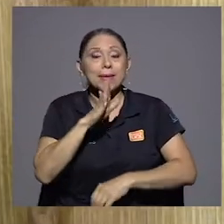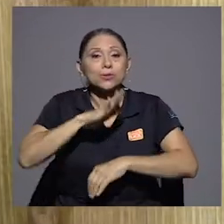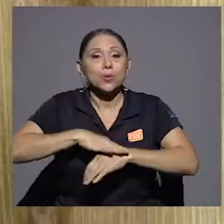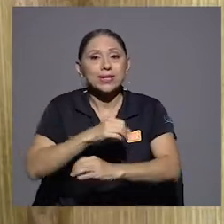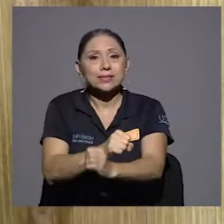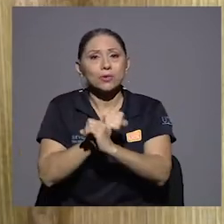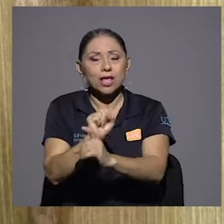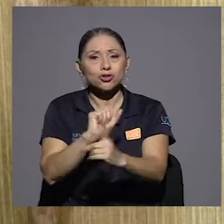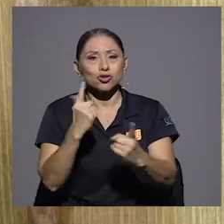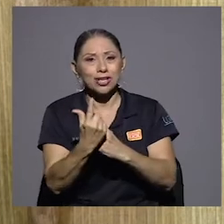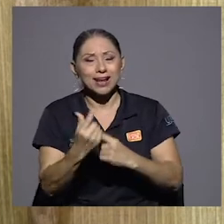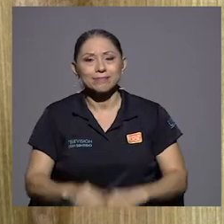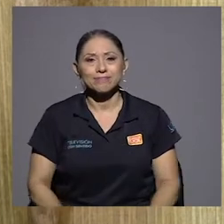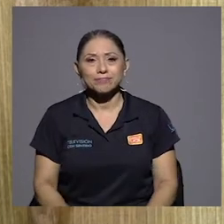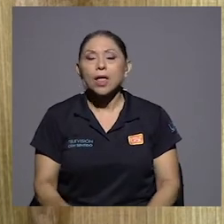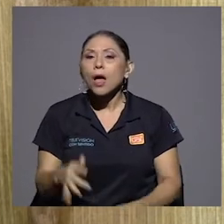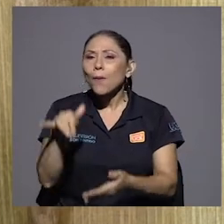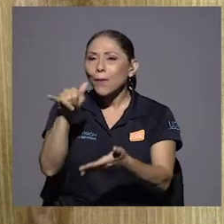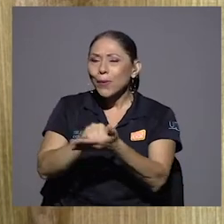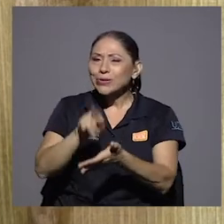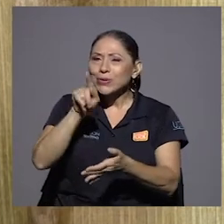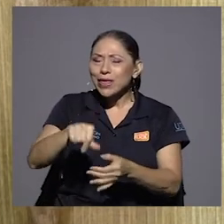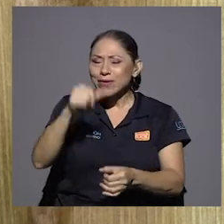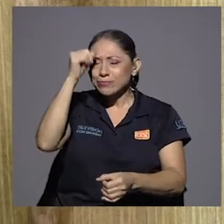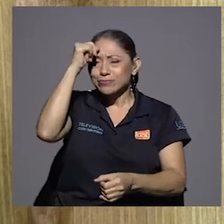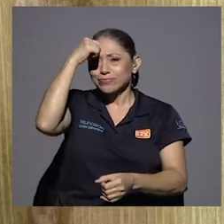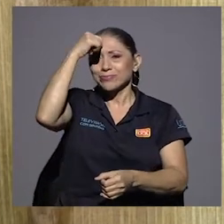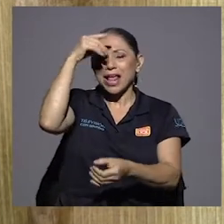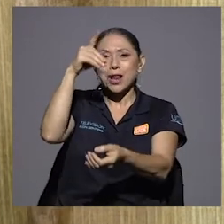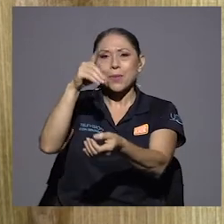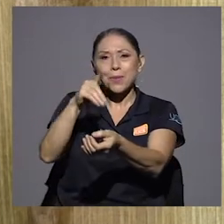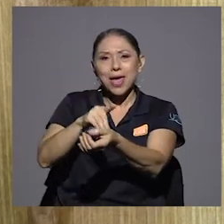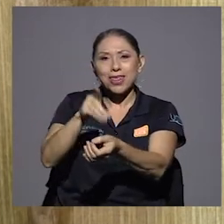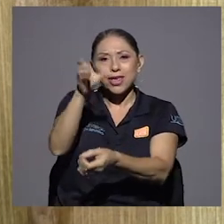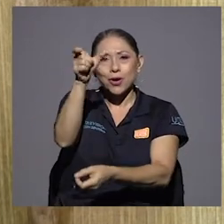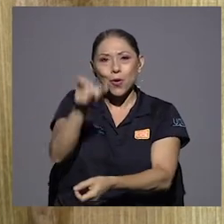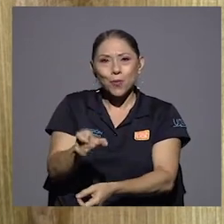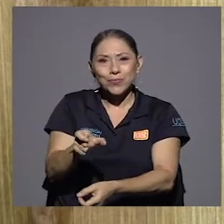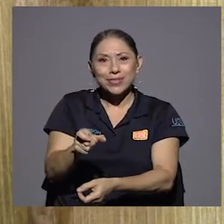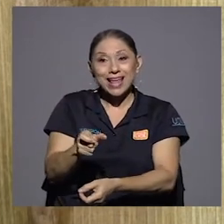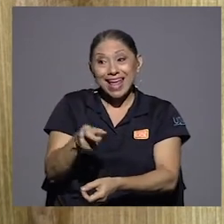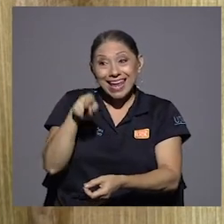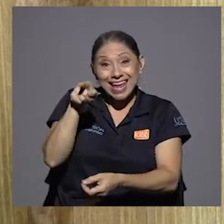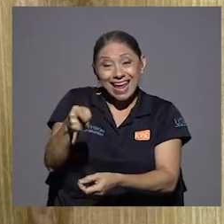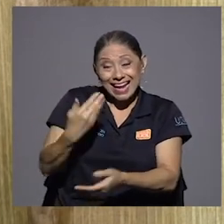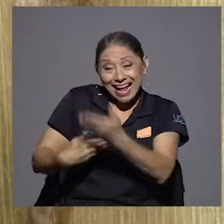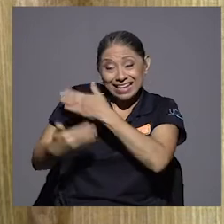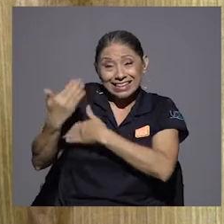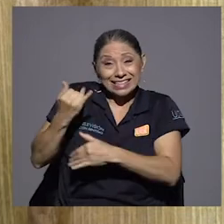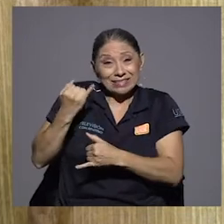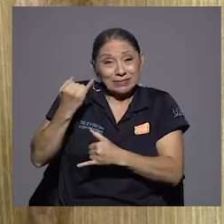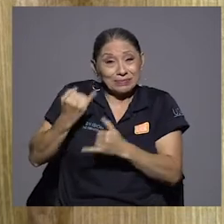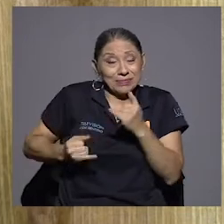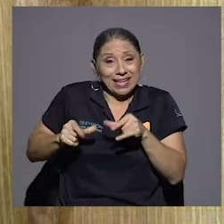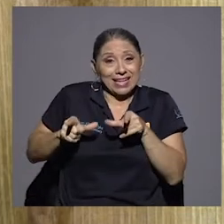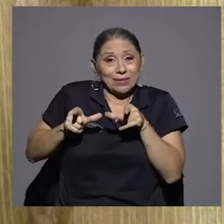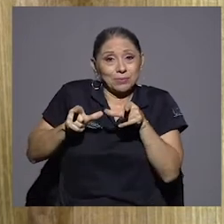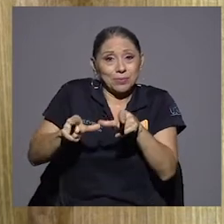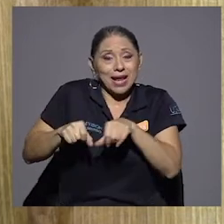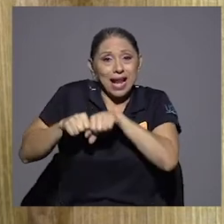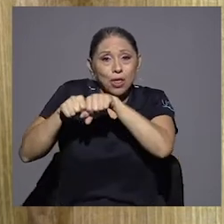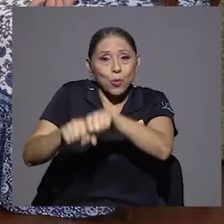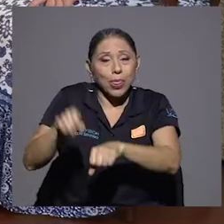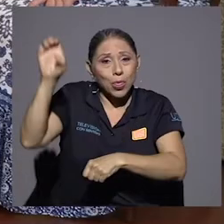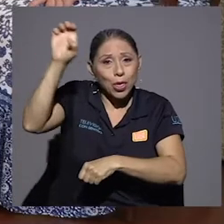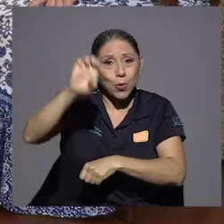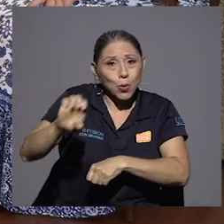recordatorio del médico. Un médico que, como le decía, venía recién graduado de Europa y abre su consultorio. Un consultorio en